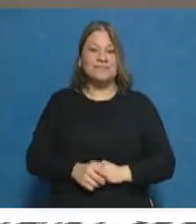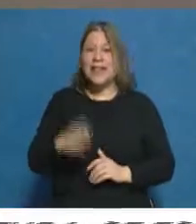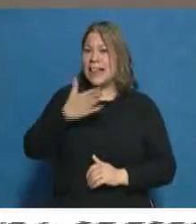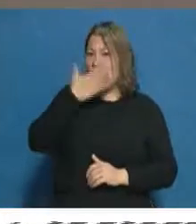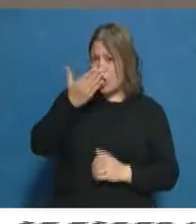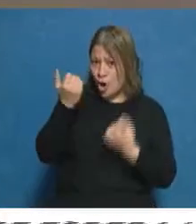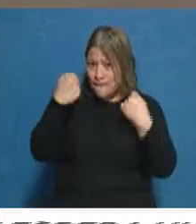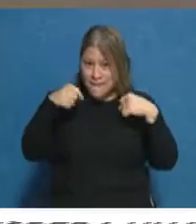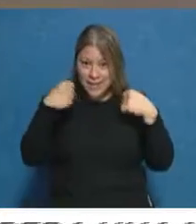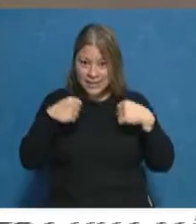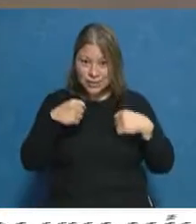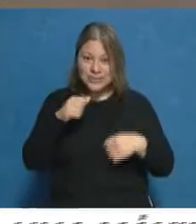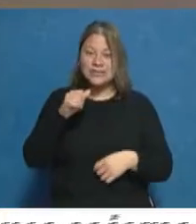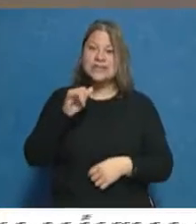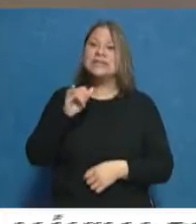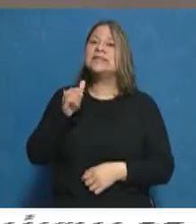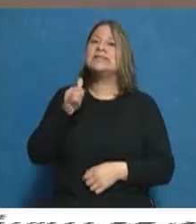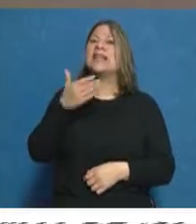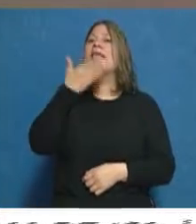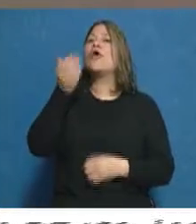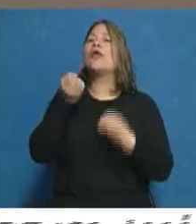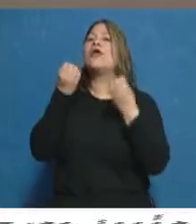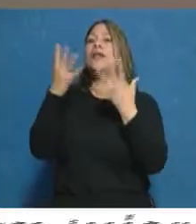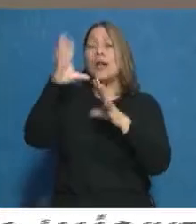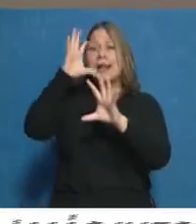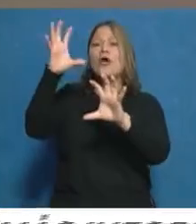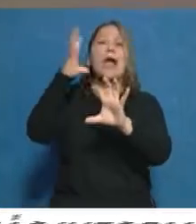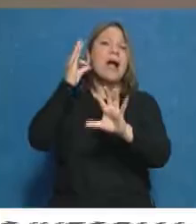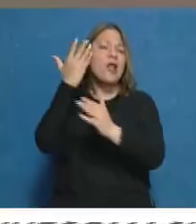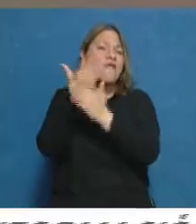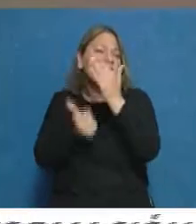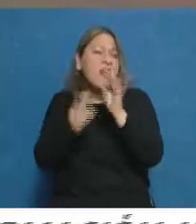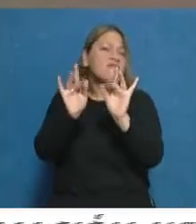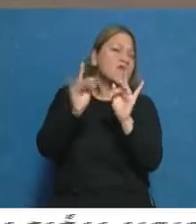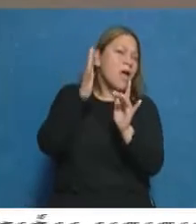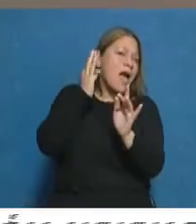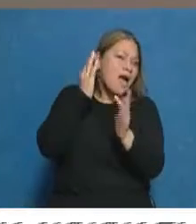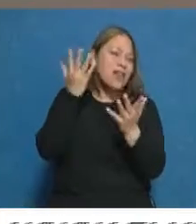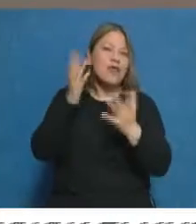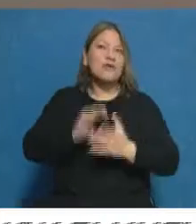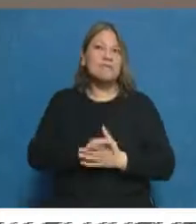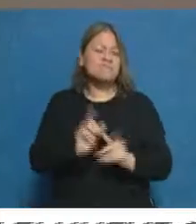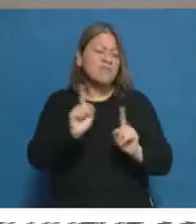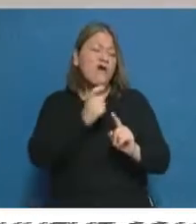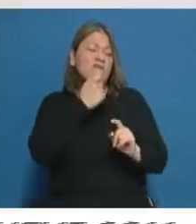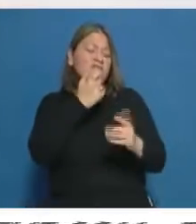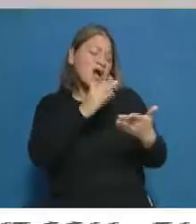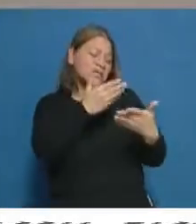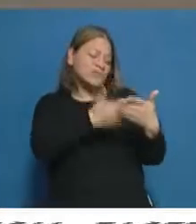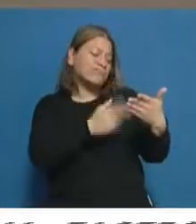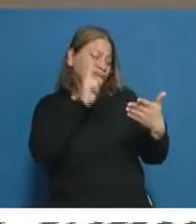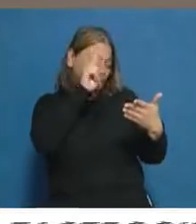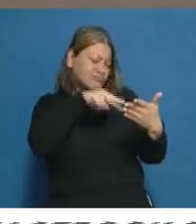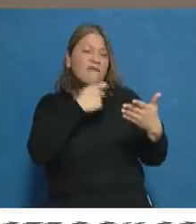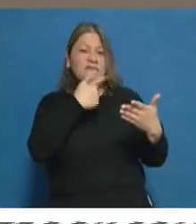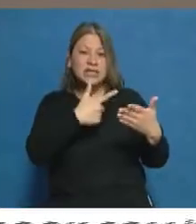¿Teórico y práctico? Sí. ¿El teórico qué tal te fue? ¿Recordás si tuviste alguna dificultad, algo que te haya complicado? No, bastante sencillo, la verdad. ¿Te